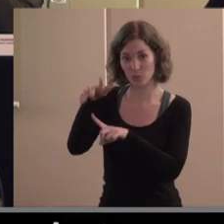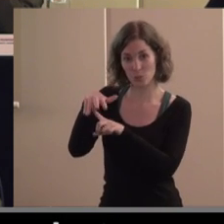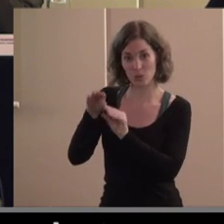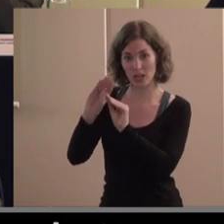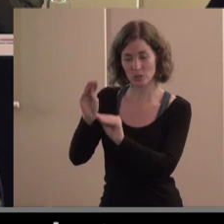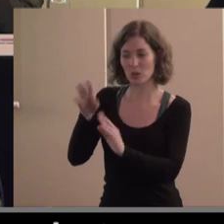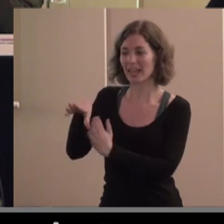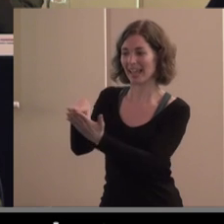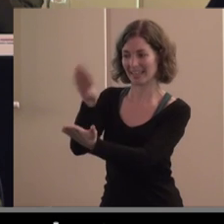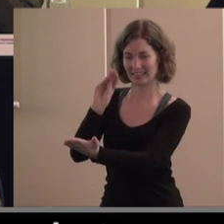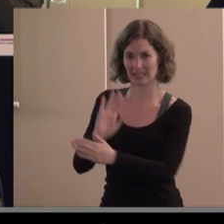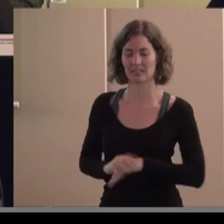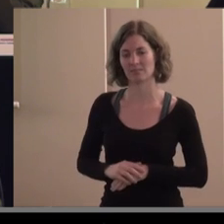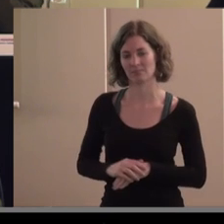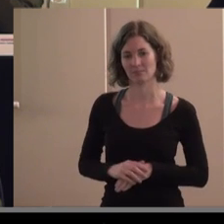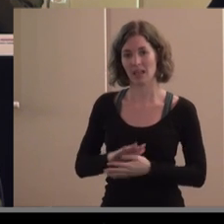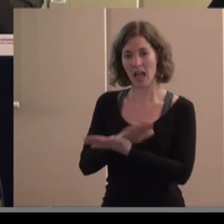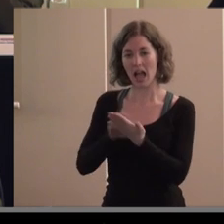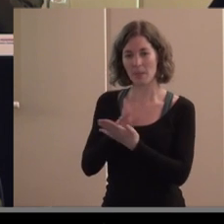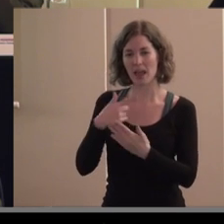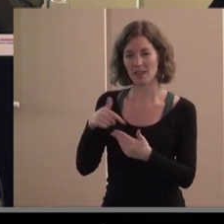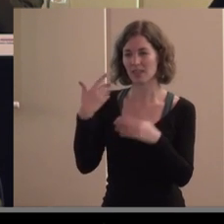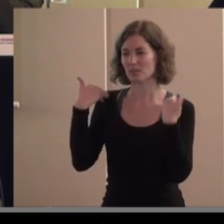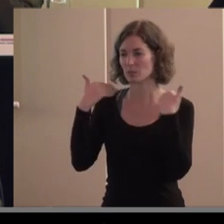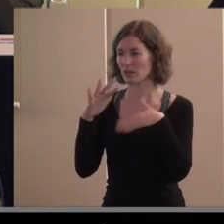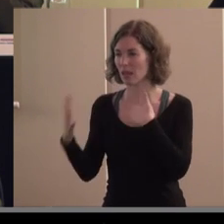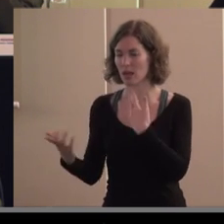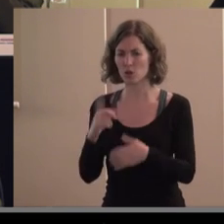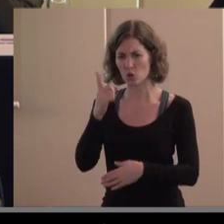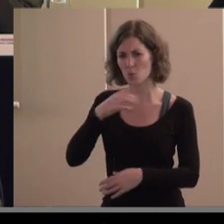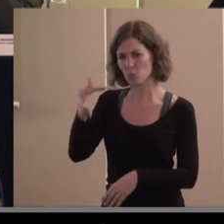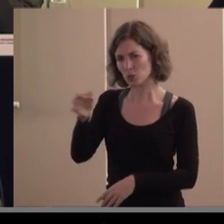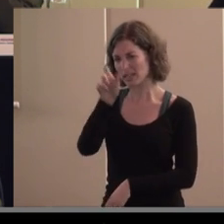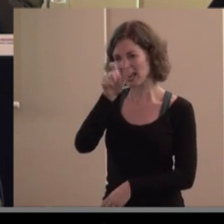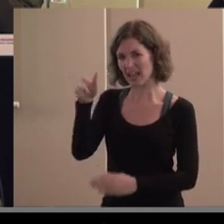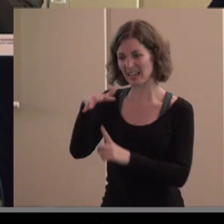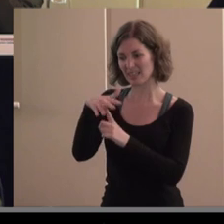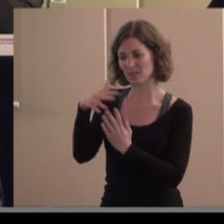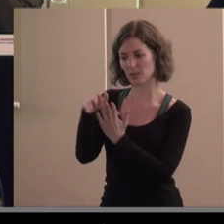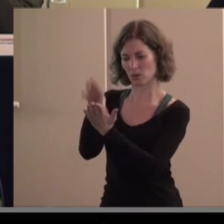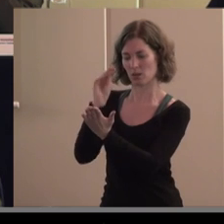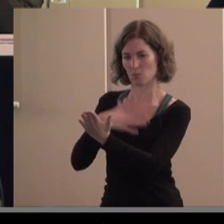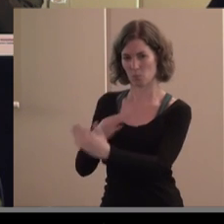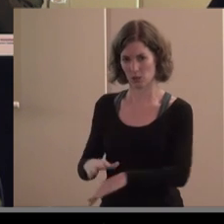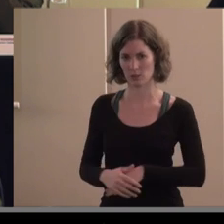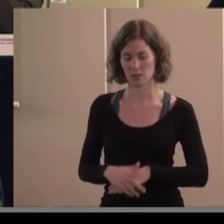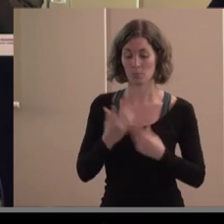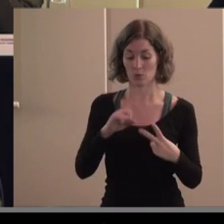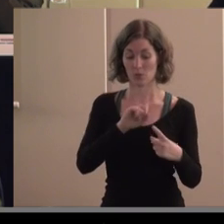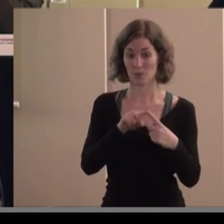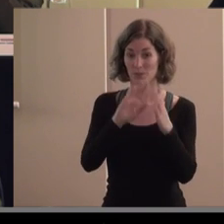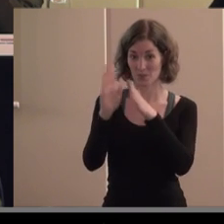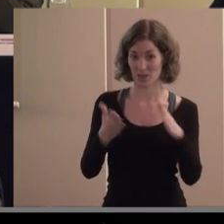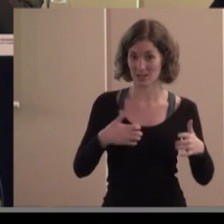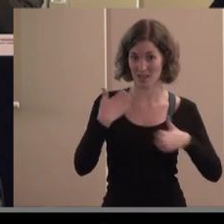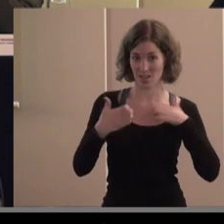hacemos no sé qué dale muy bien pero lo bueno sería que la gente entendiera el recibo después cuando superamos eso llegamos a una situación ya no